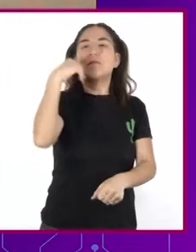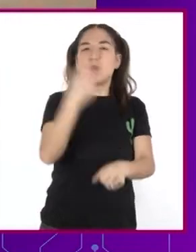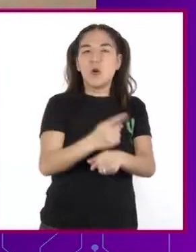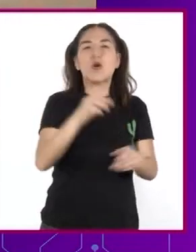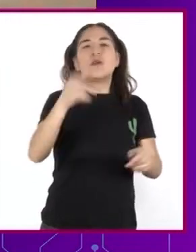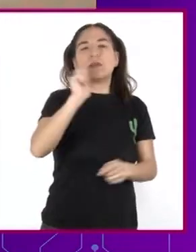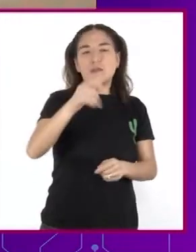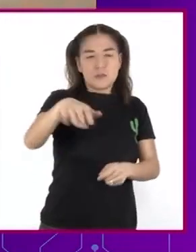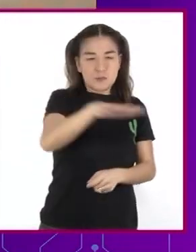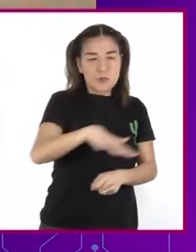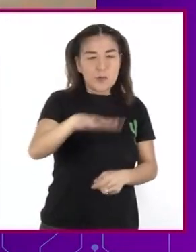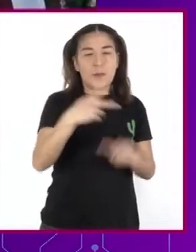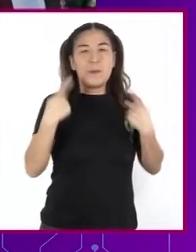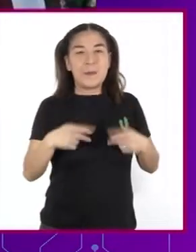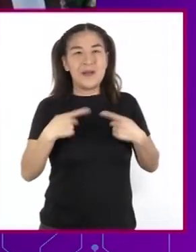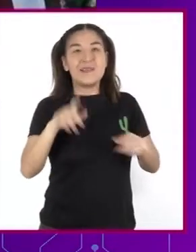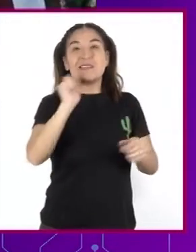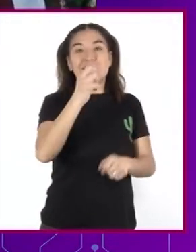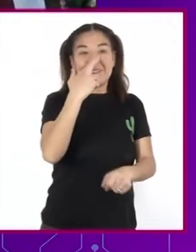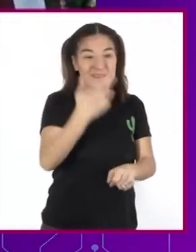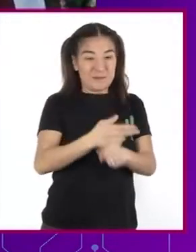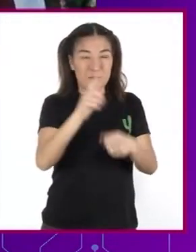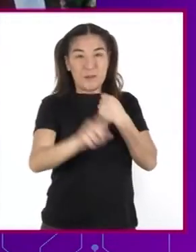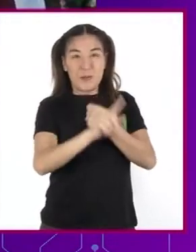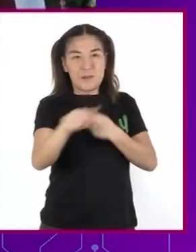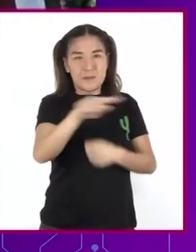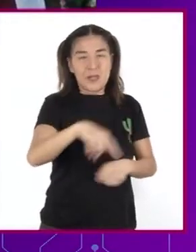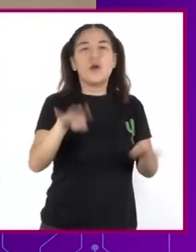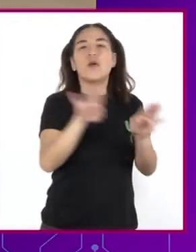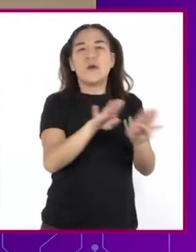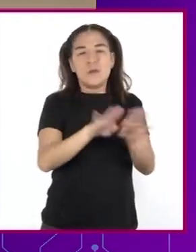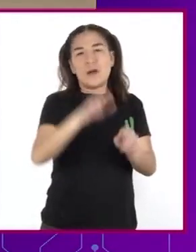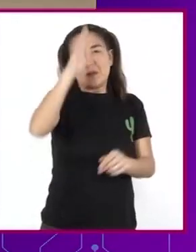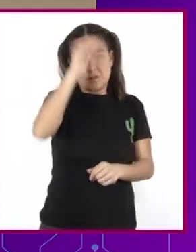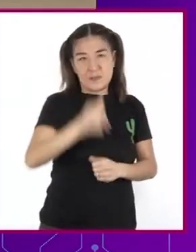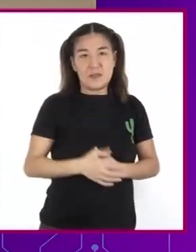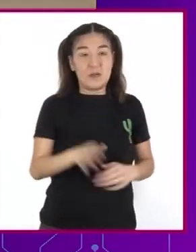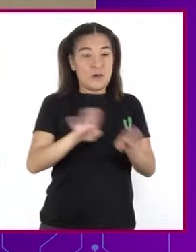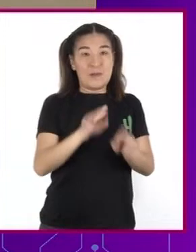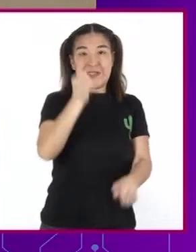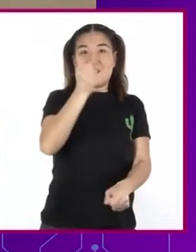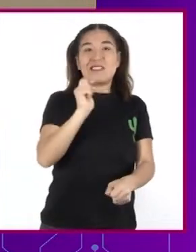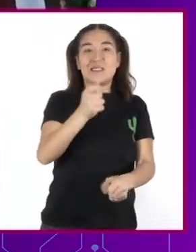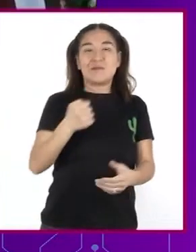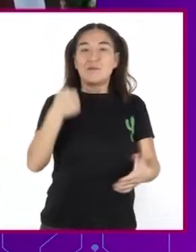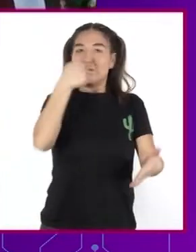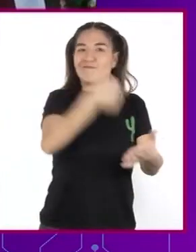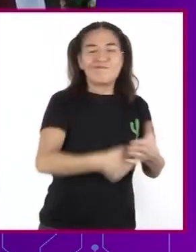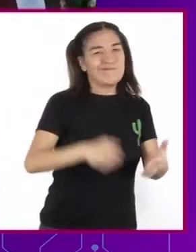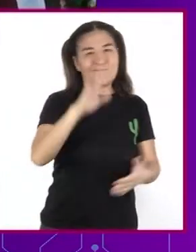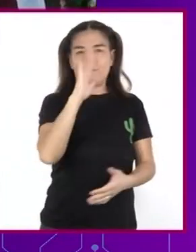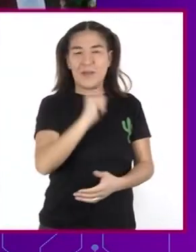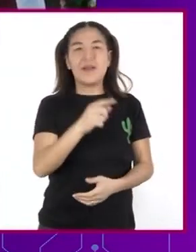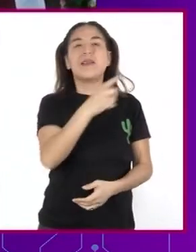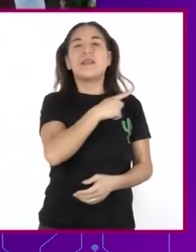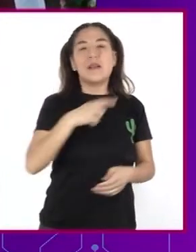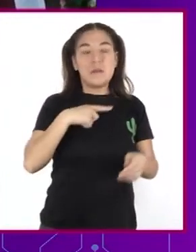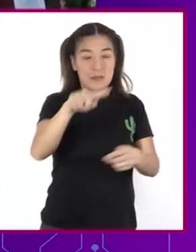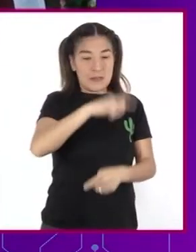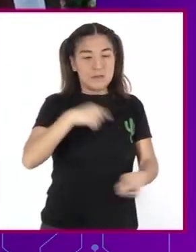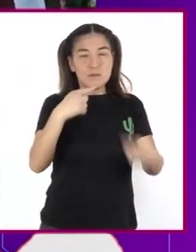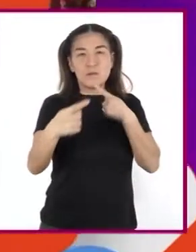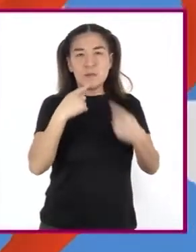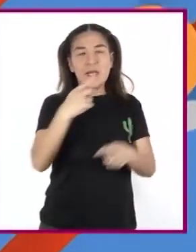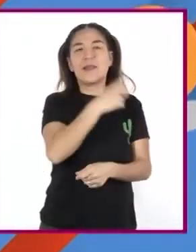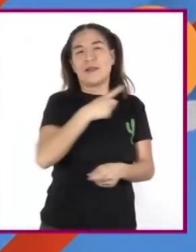partes involucradas Ya que no puede imponerse Además Es importante que todo lo que se diga En este tipo de encuentro Sea